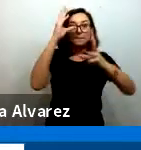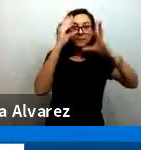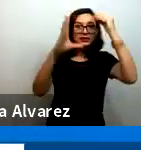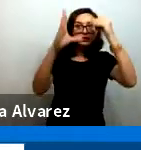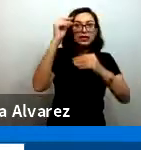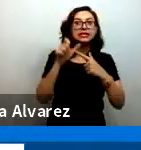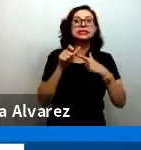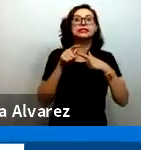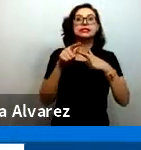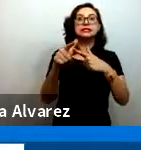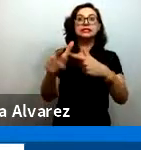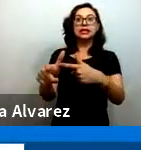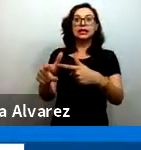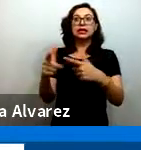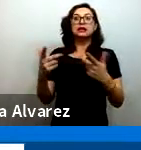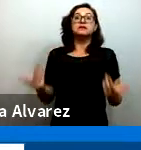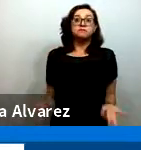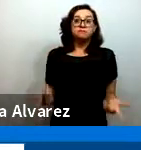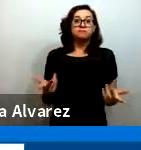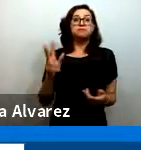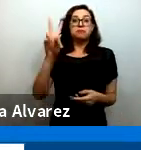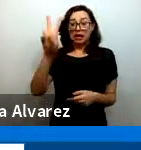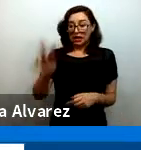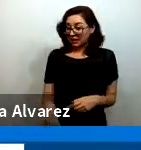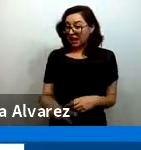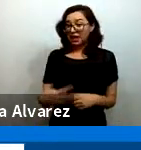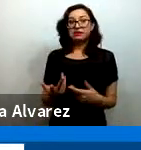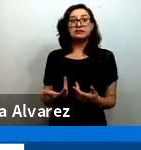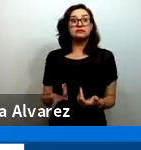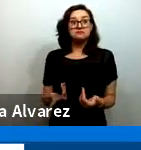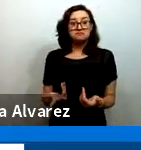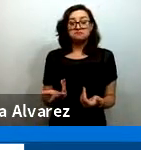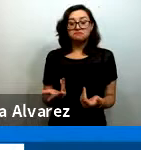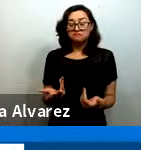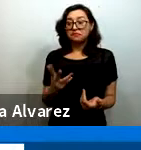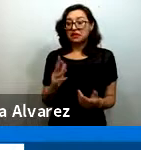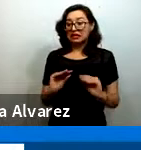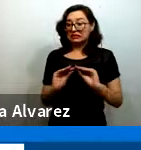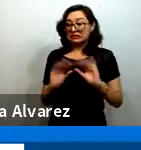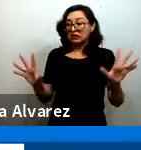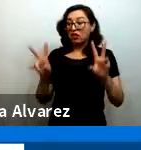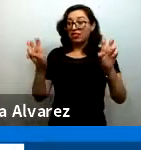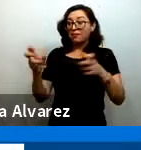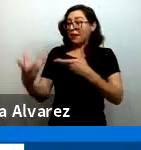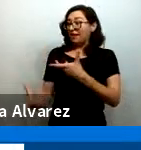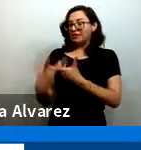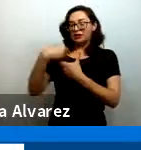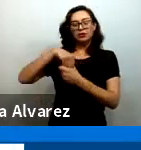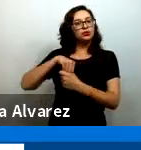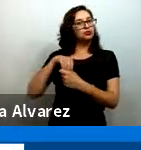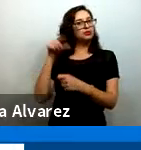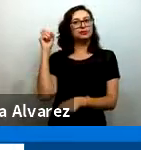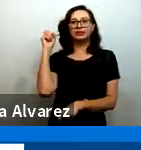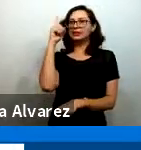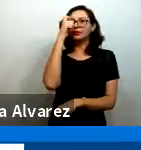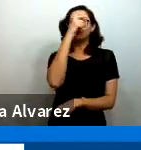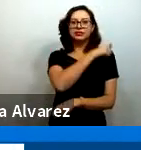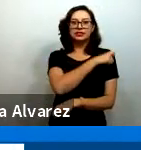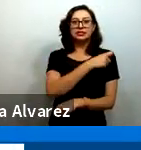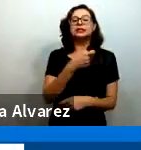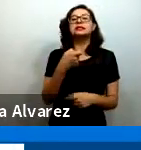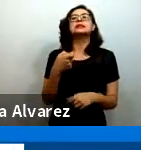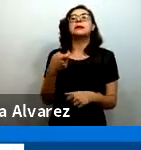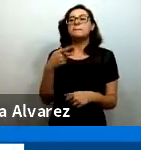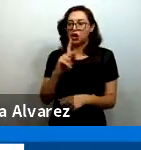ha sido evidentemente un desafío y una prioridad